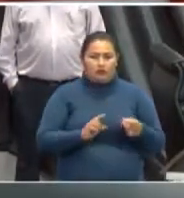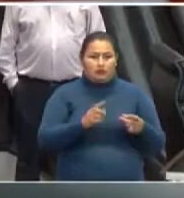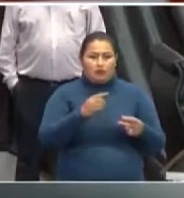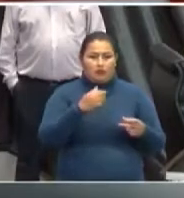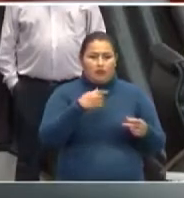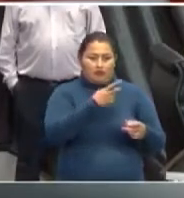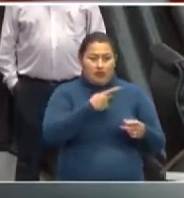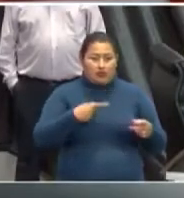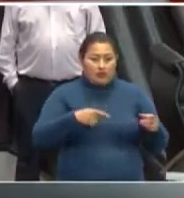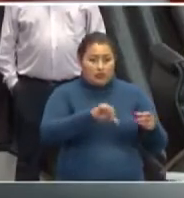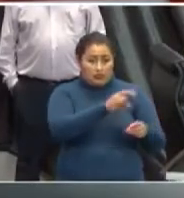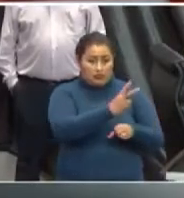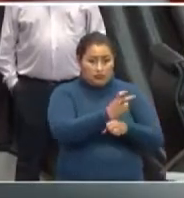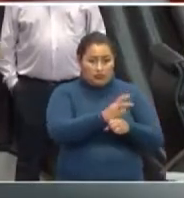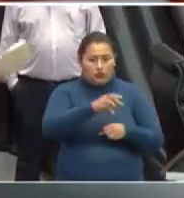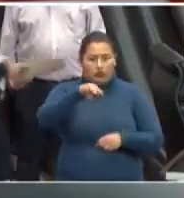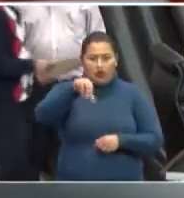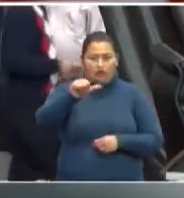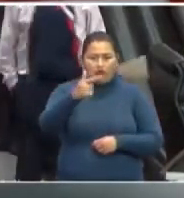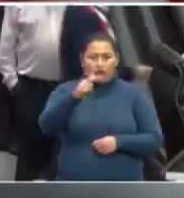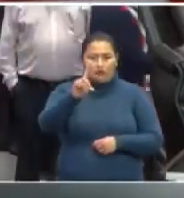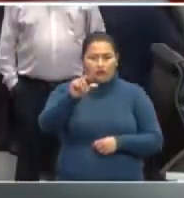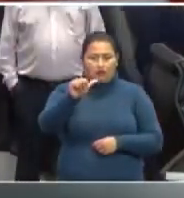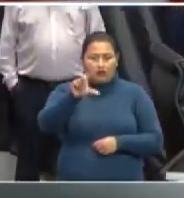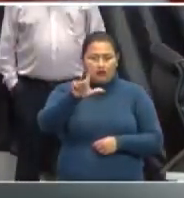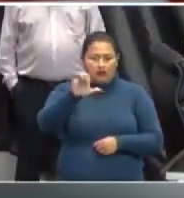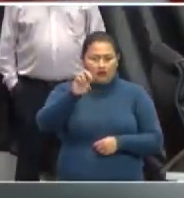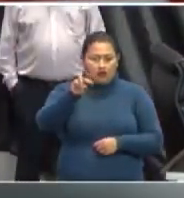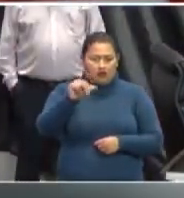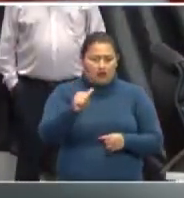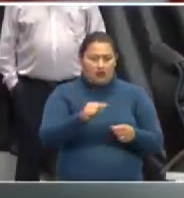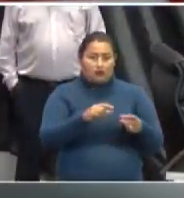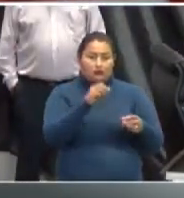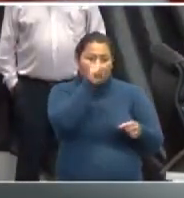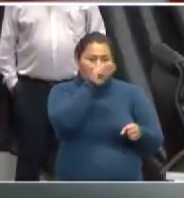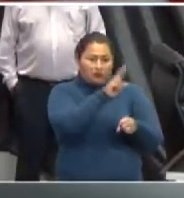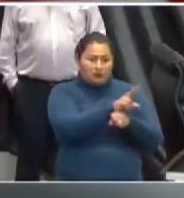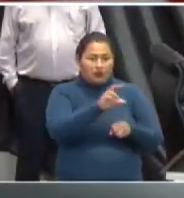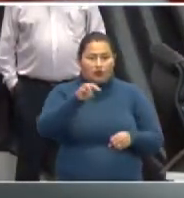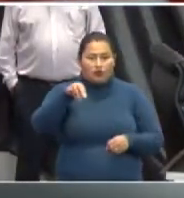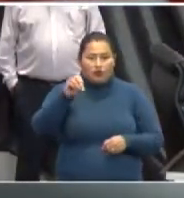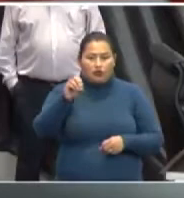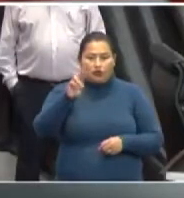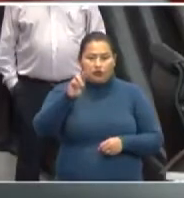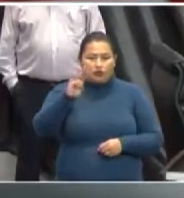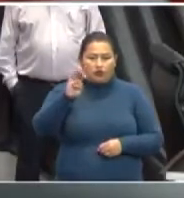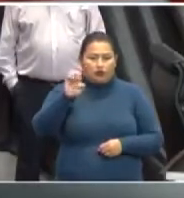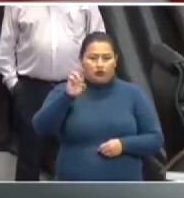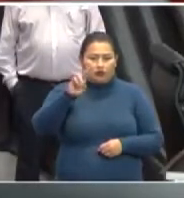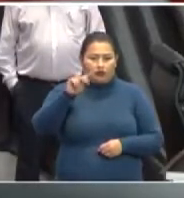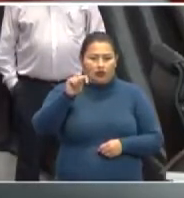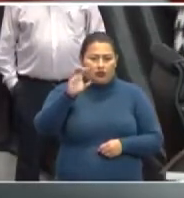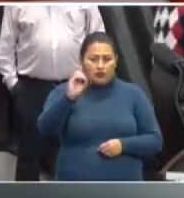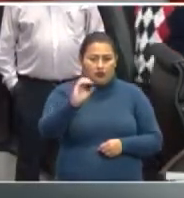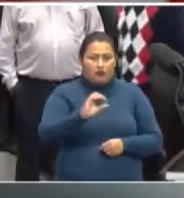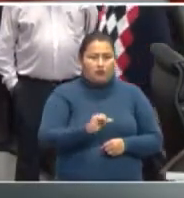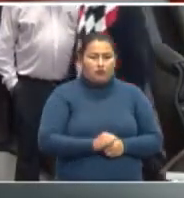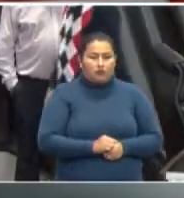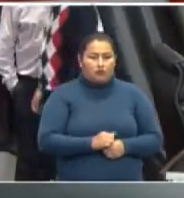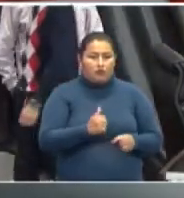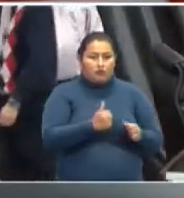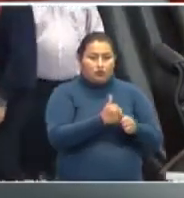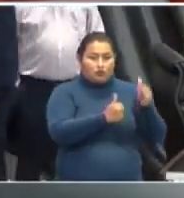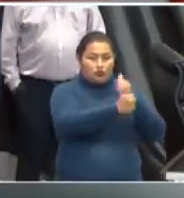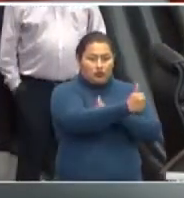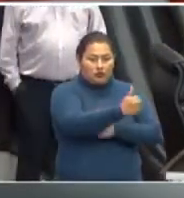desde ahí ya tendríamos que normalizarlo, pero hay resistencia pues en los grupos parlamentarios para que